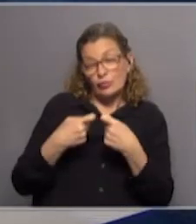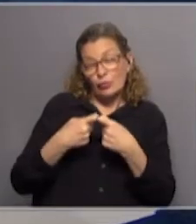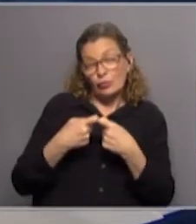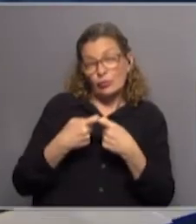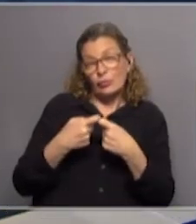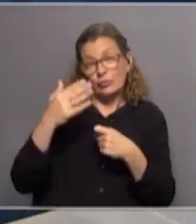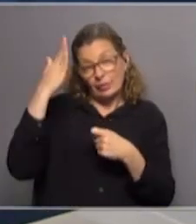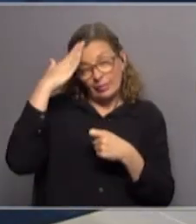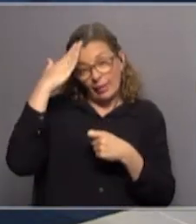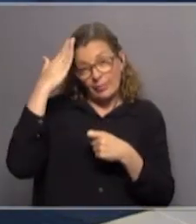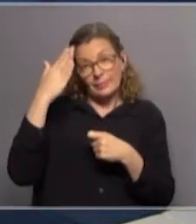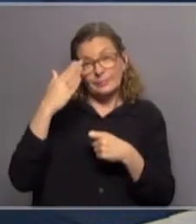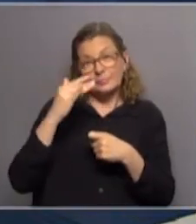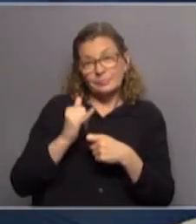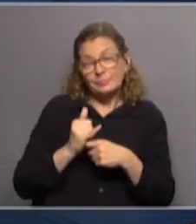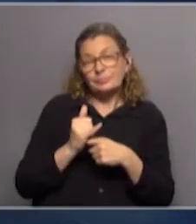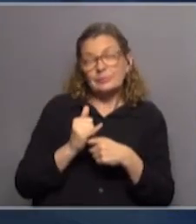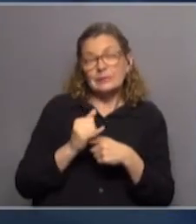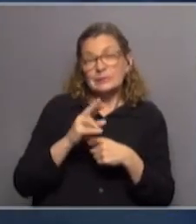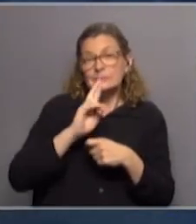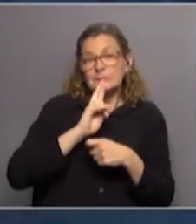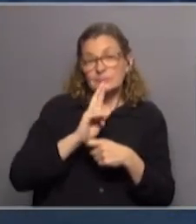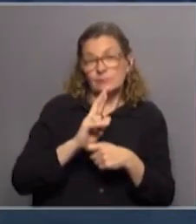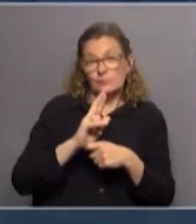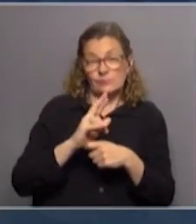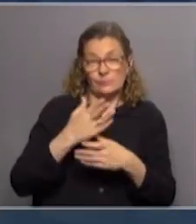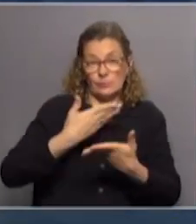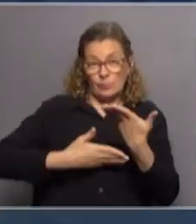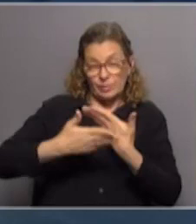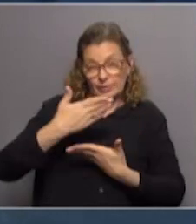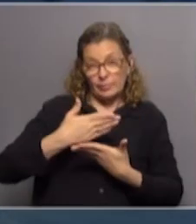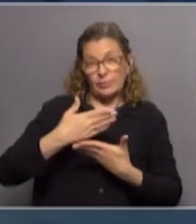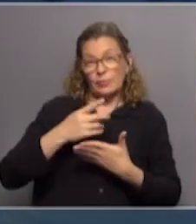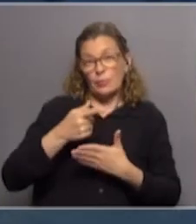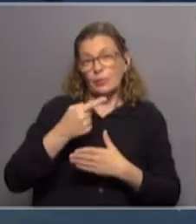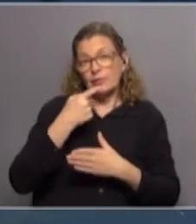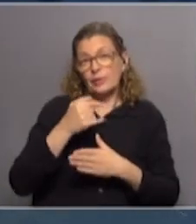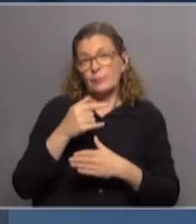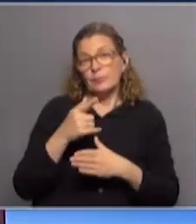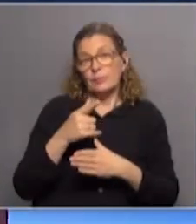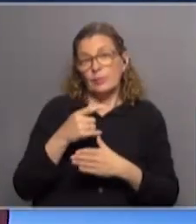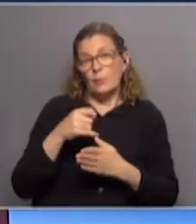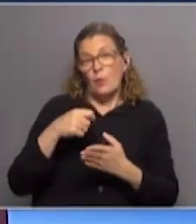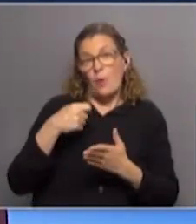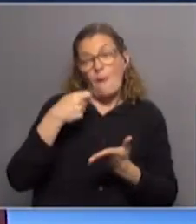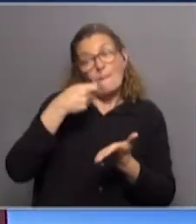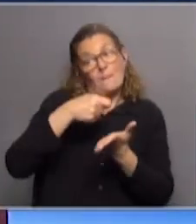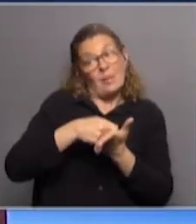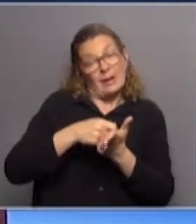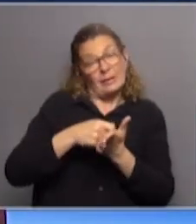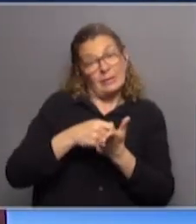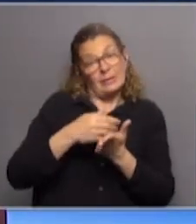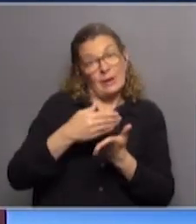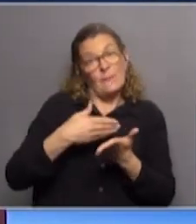la coalición saben que tienen que responder a la participación o, como se dice más informalmente, pagar la